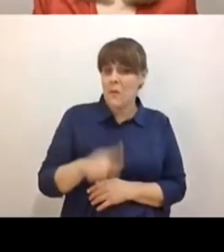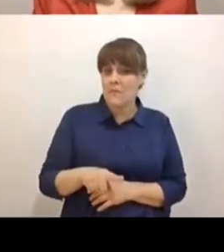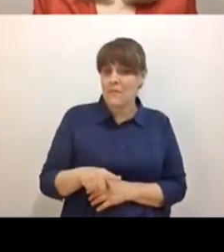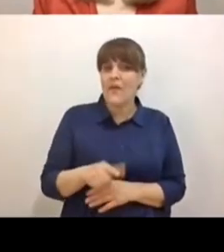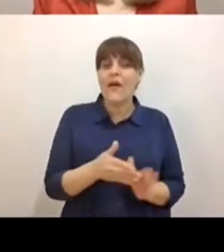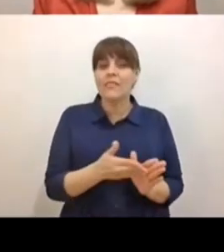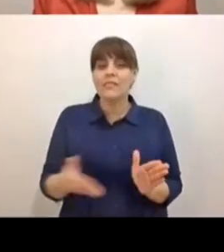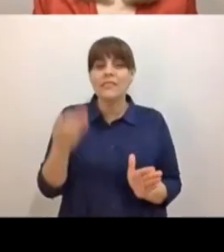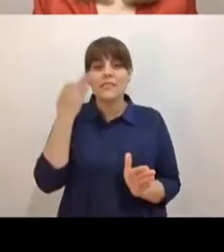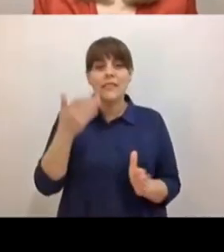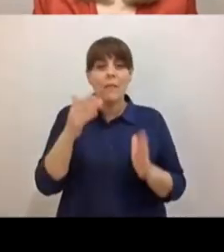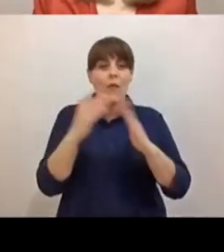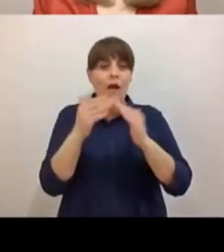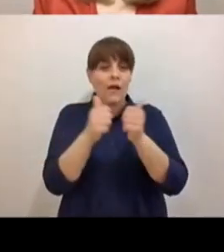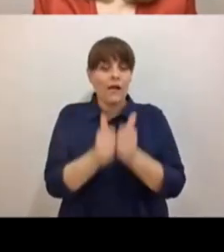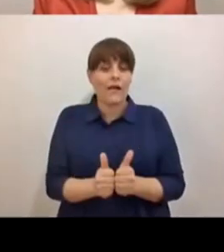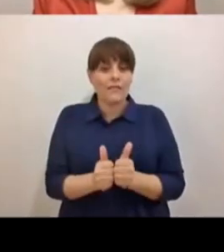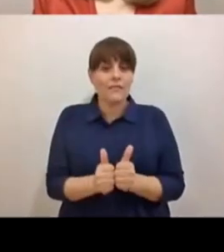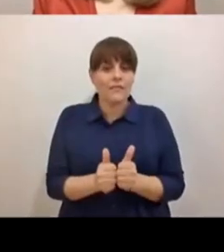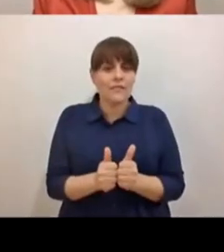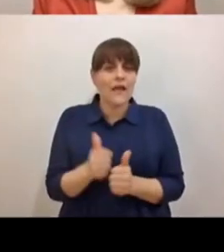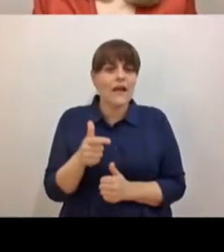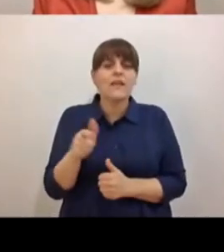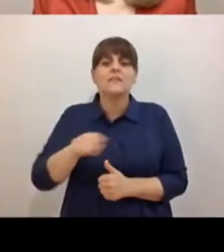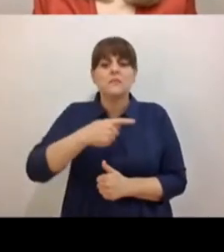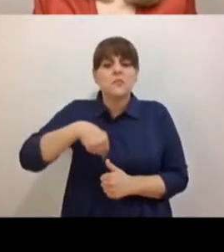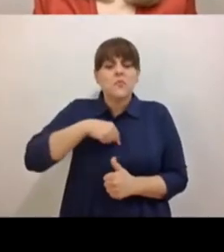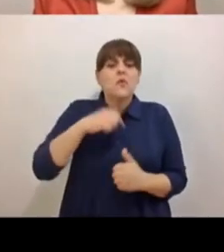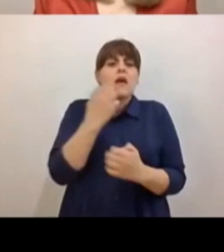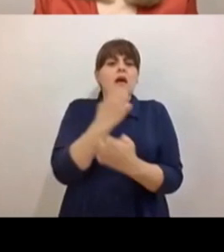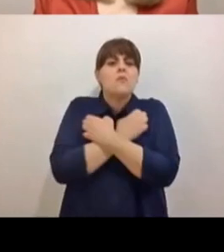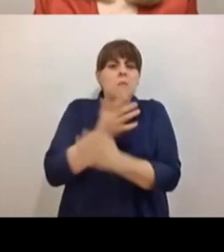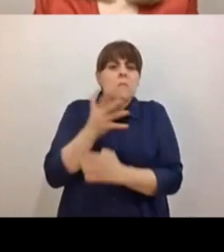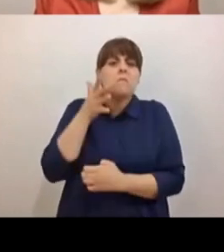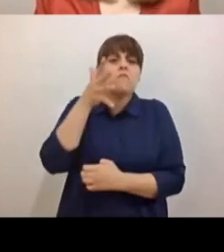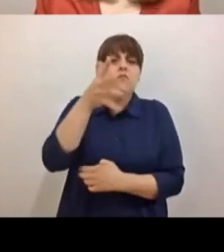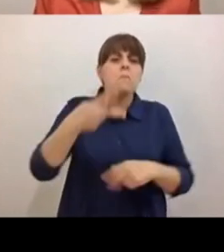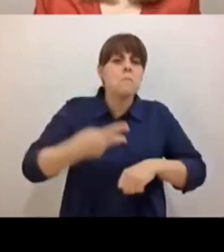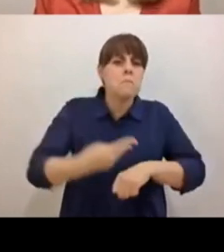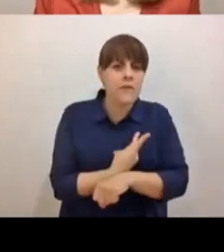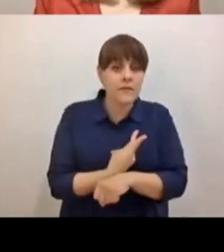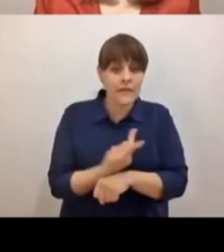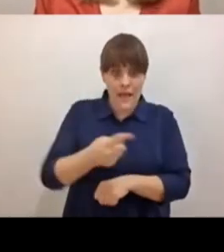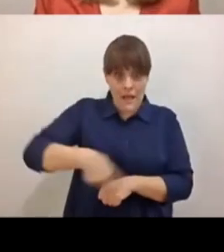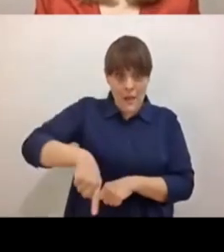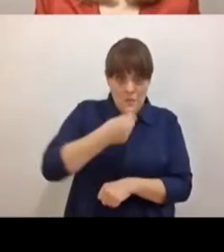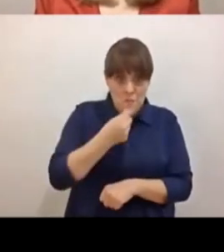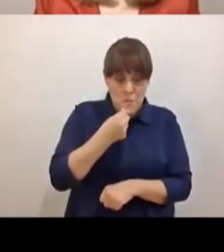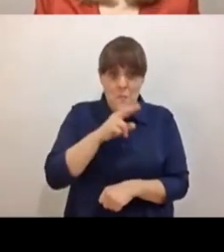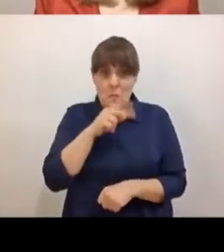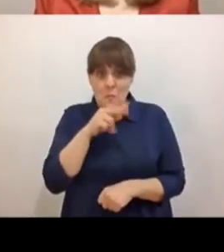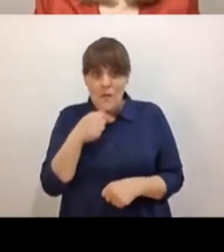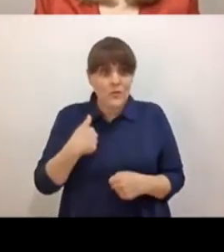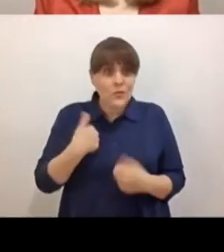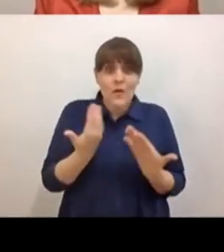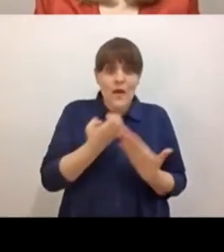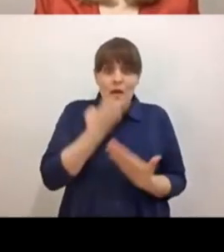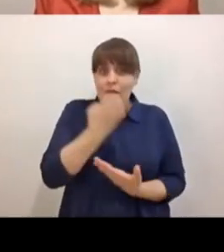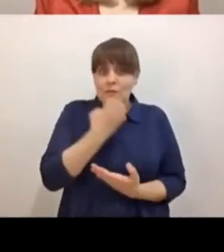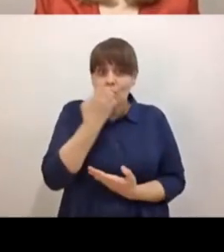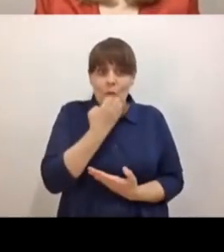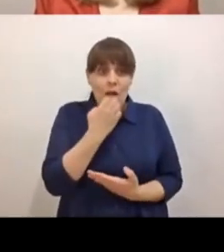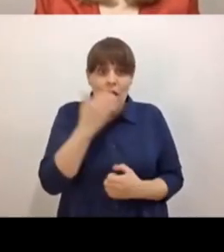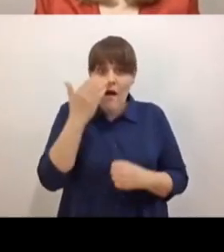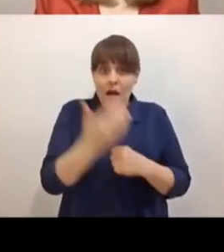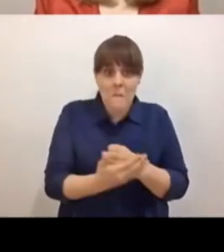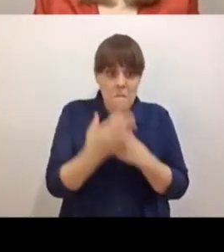con su proyecto educativo. Los niños y las niñas están preocupados con perder el año escolar, a no lograr transitar